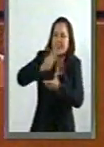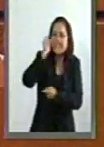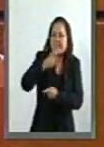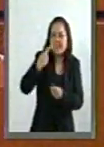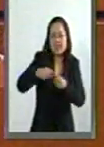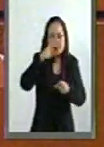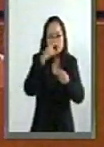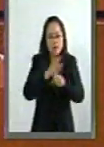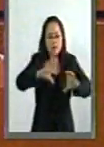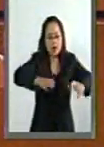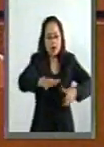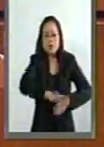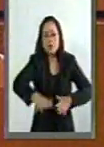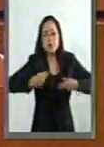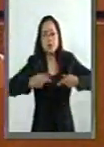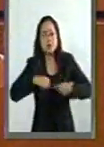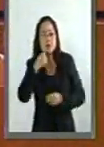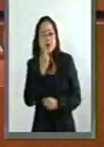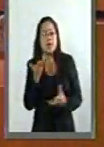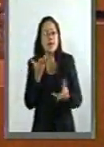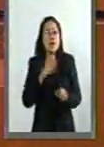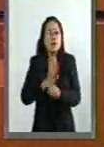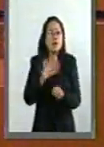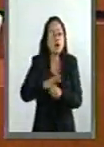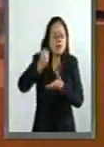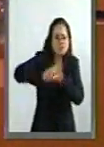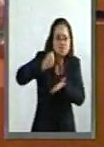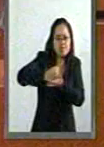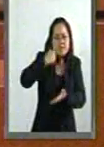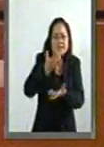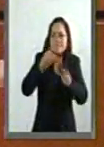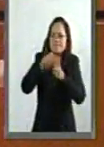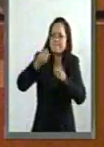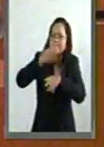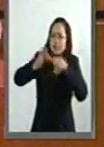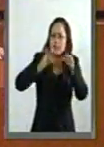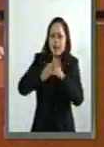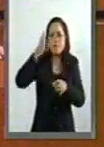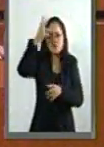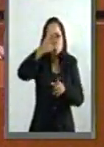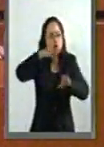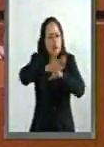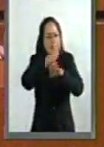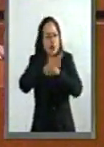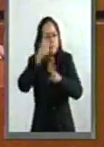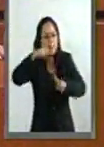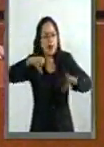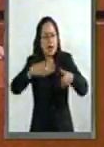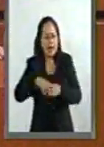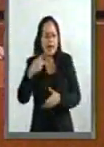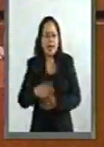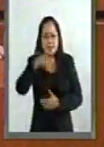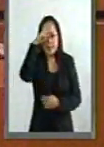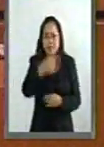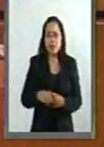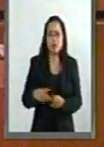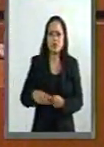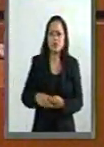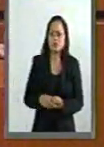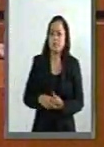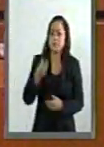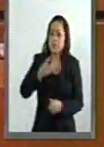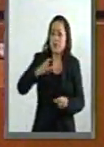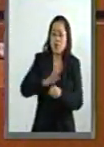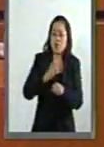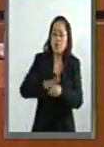redactan ciudadanos que buscan, que luchan, que organizan, que hay un cambio, que organizan para que haya un cambio en este país. El estreno